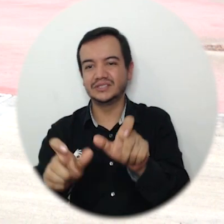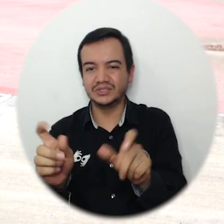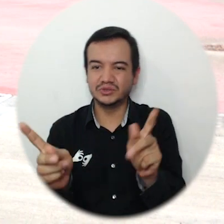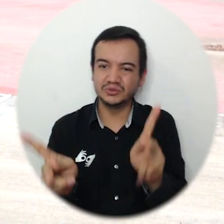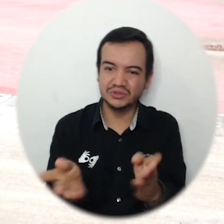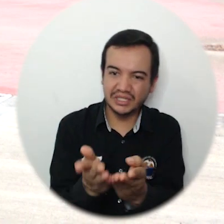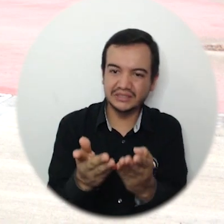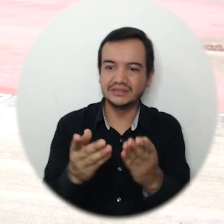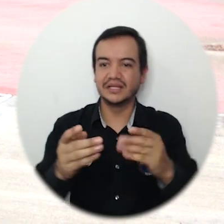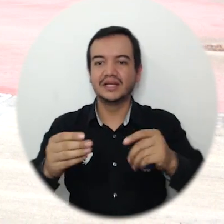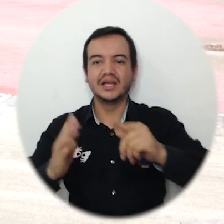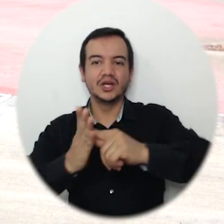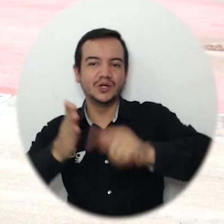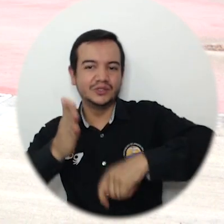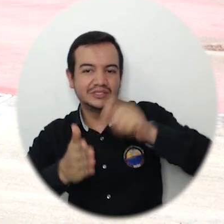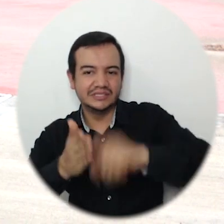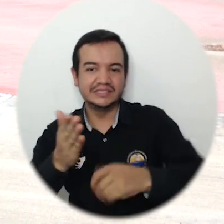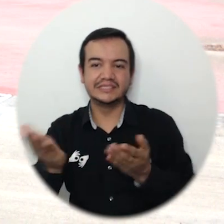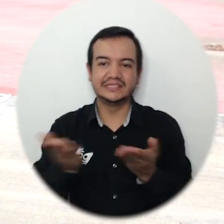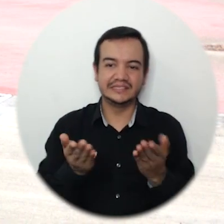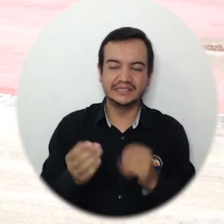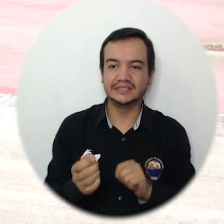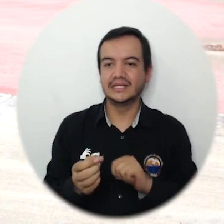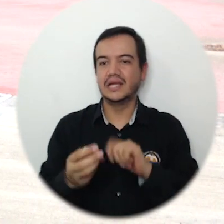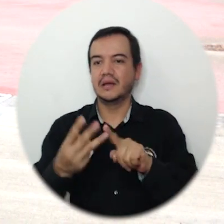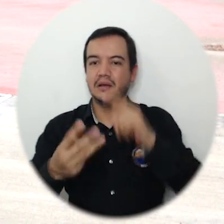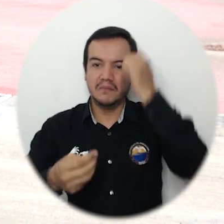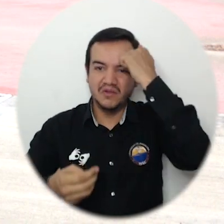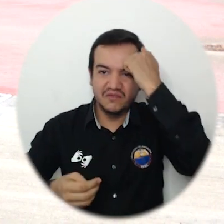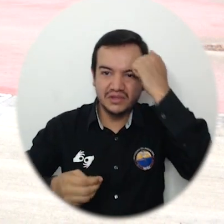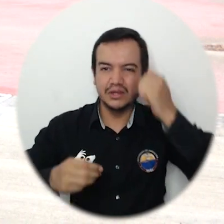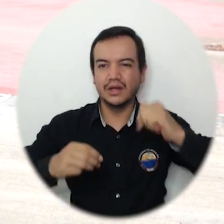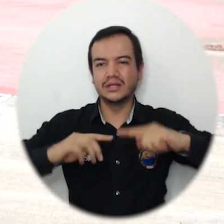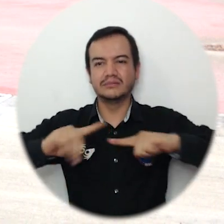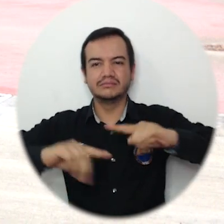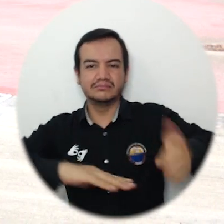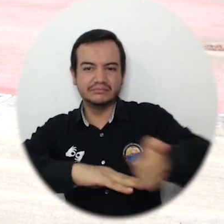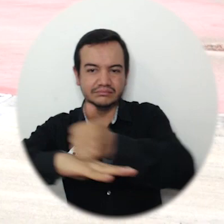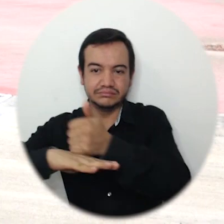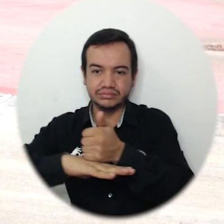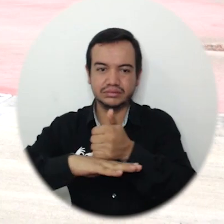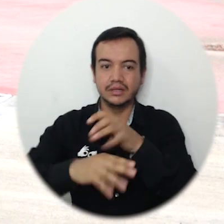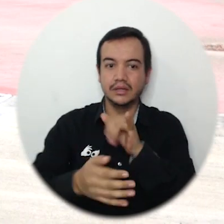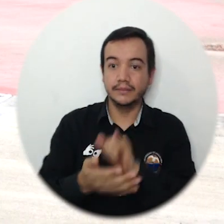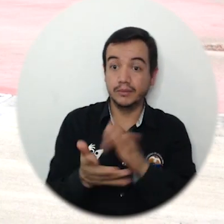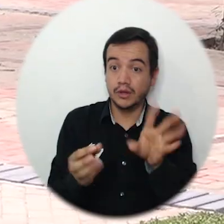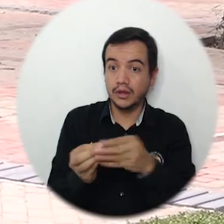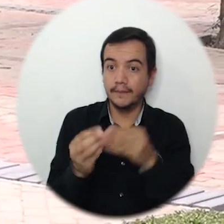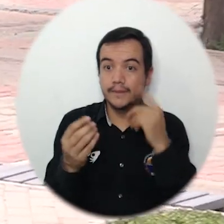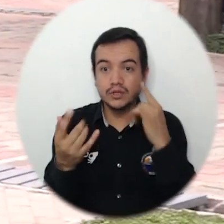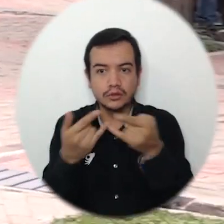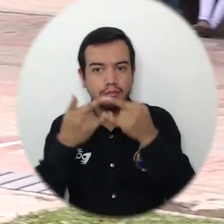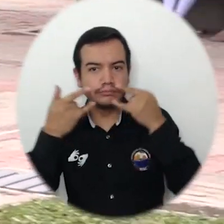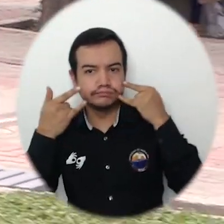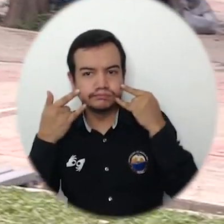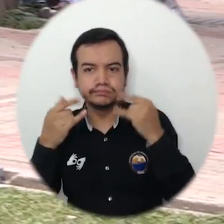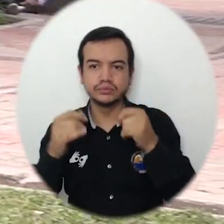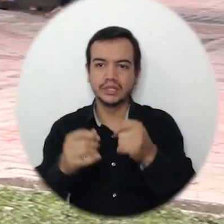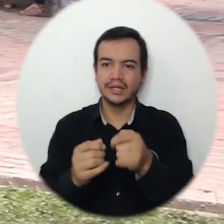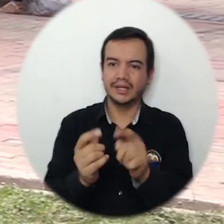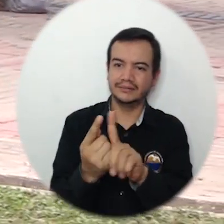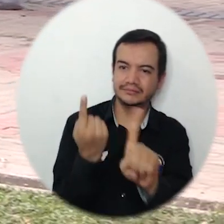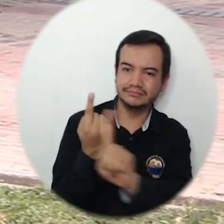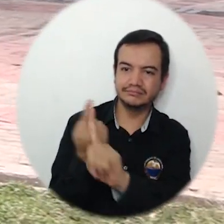en los estudiantes, los docentes, contratistas, funcionarios y que se den una serie de garantías para ese retorno seguro.